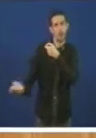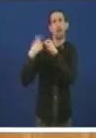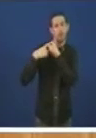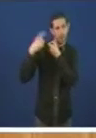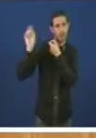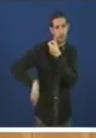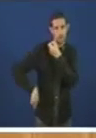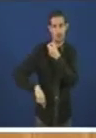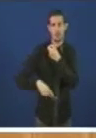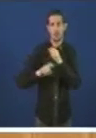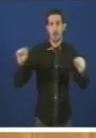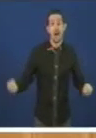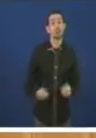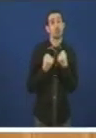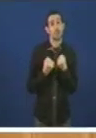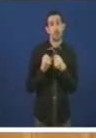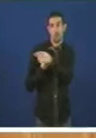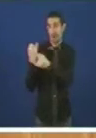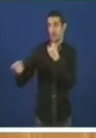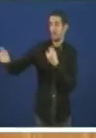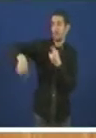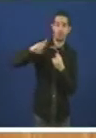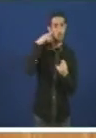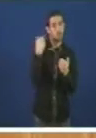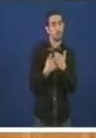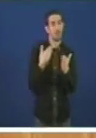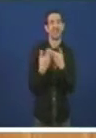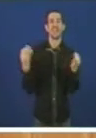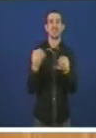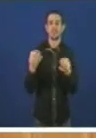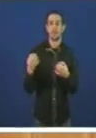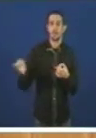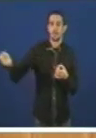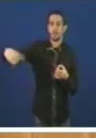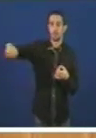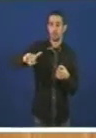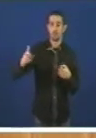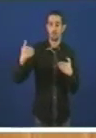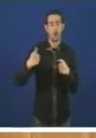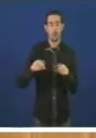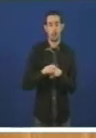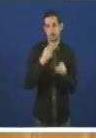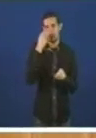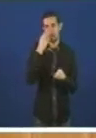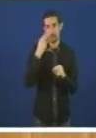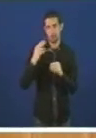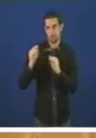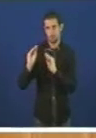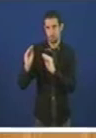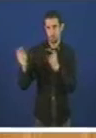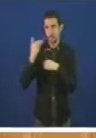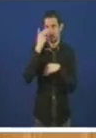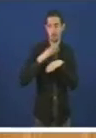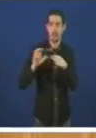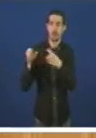actuación por outro lado que reflexa unha clara desconsideración pola súa parte cara ao seu